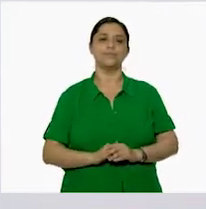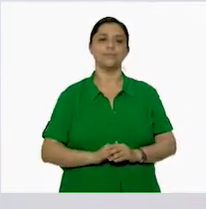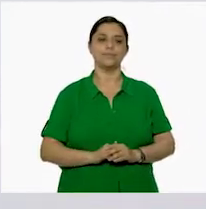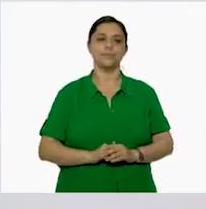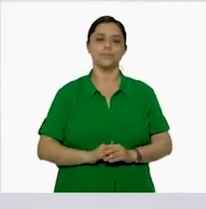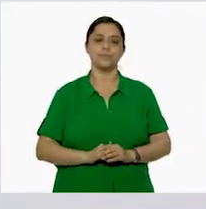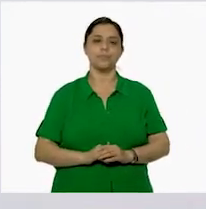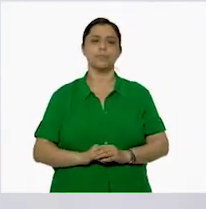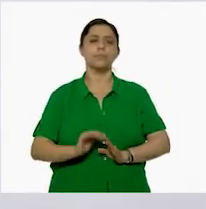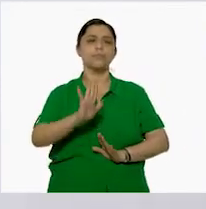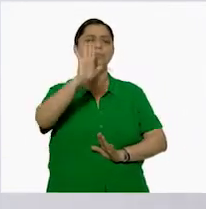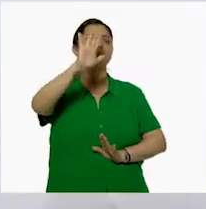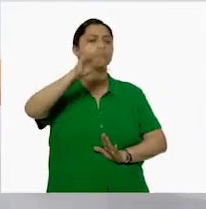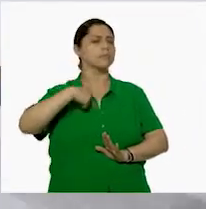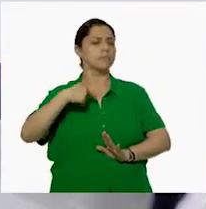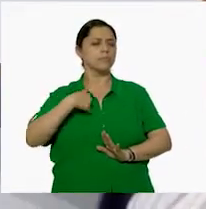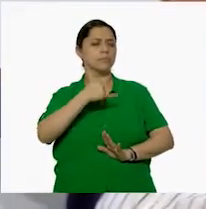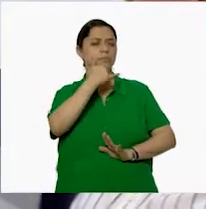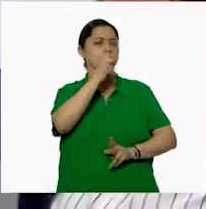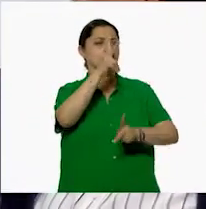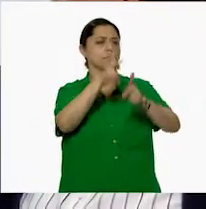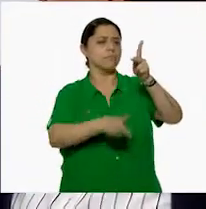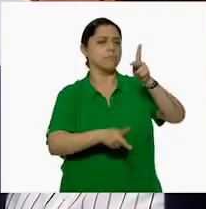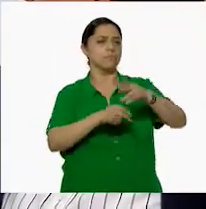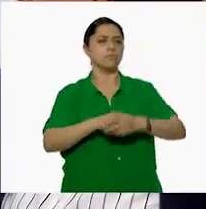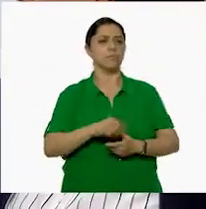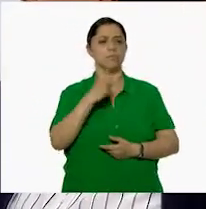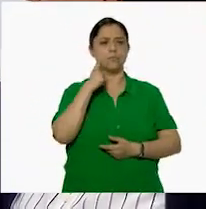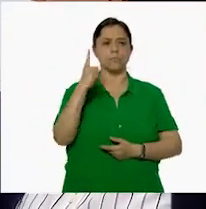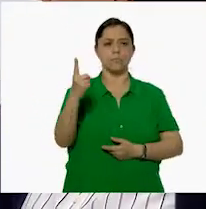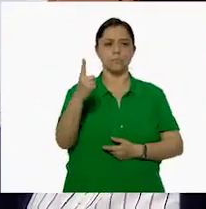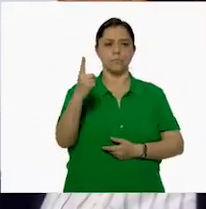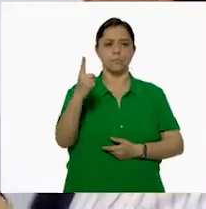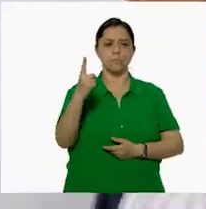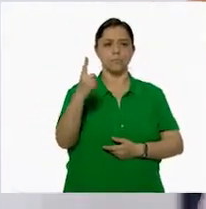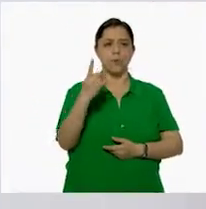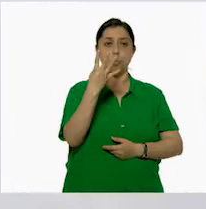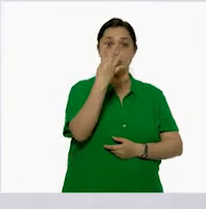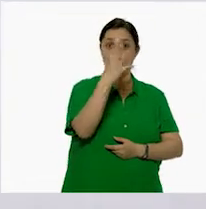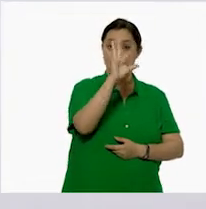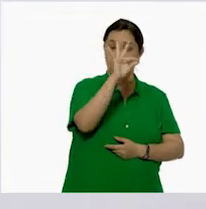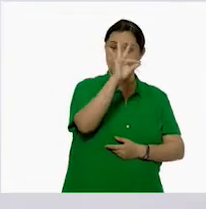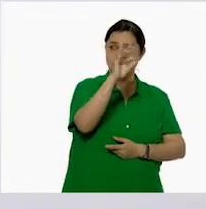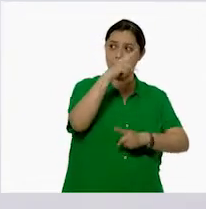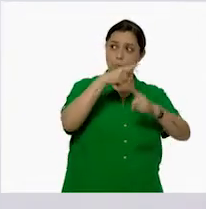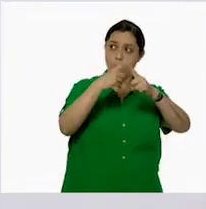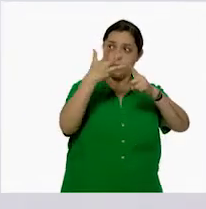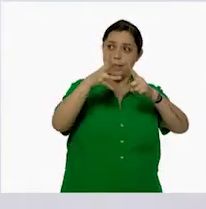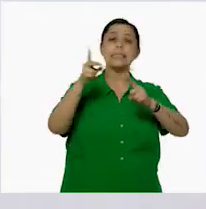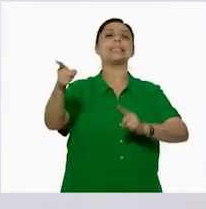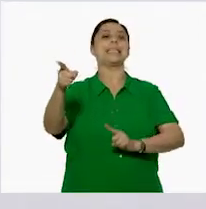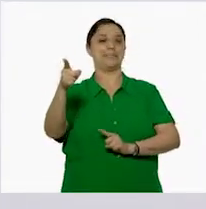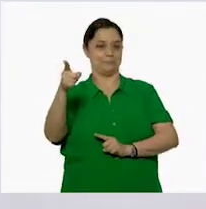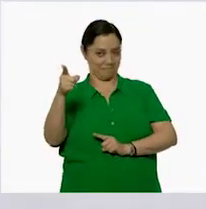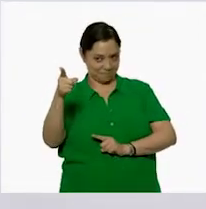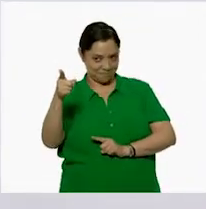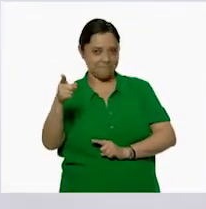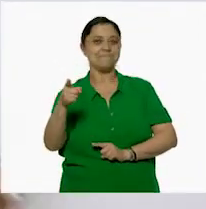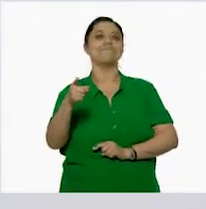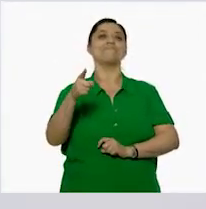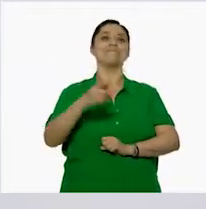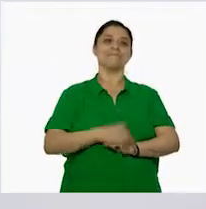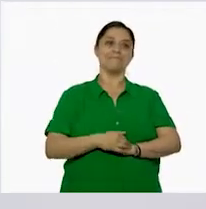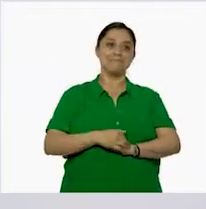Maestro, pregunta. Perdón que lo interrumpa ahí. ¿Aquí no sería también 40 por 10? Sí. Muy buena observación. ¡Sí